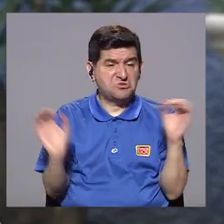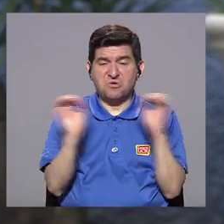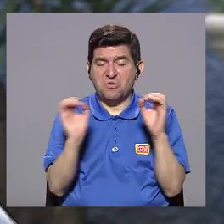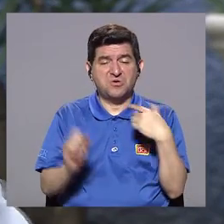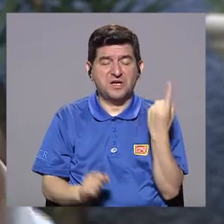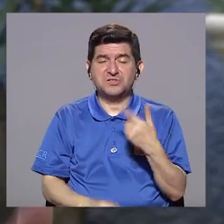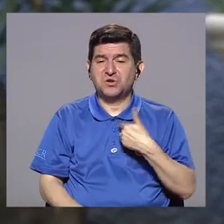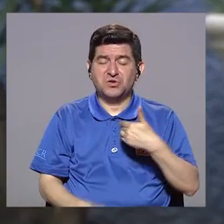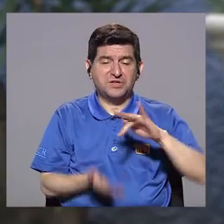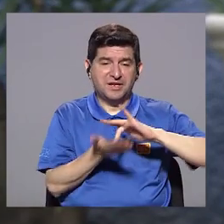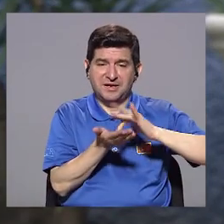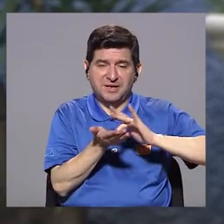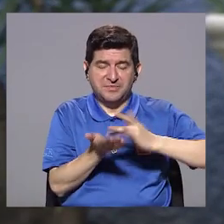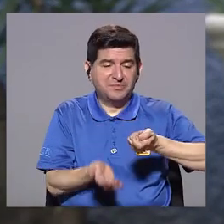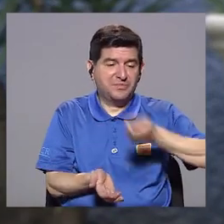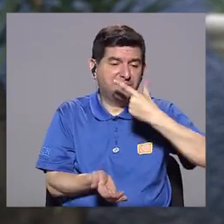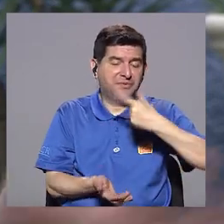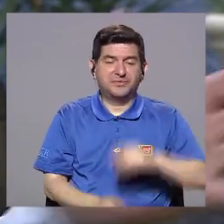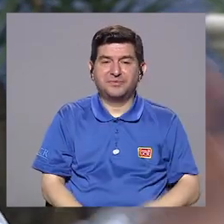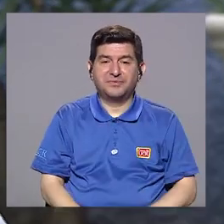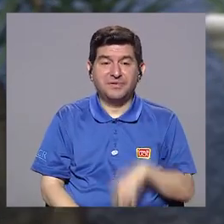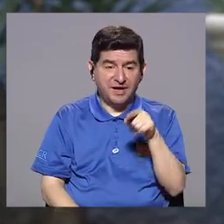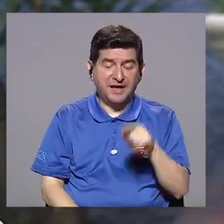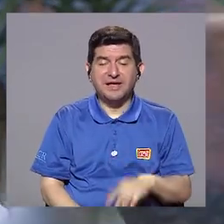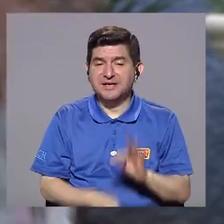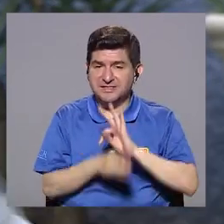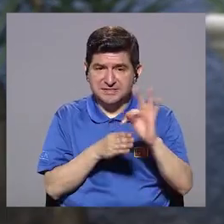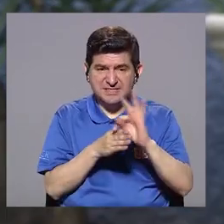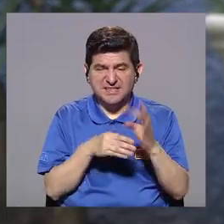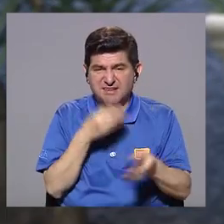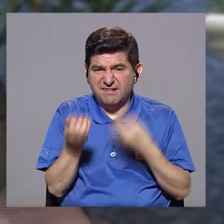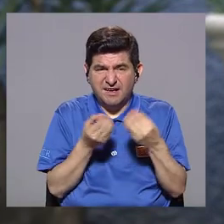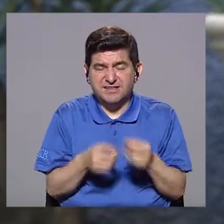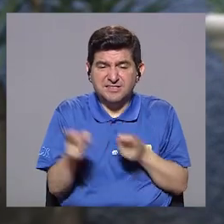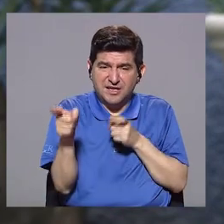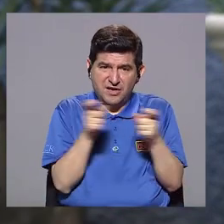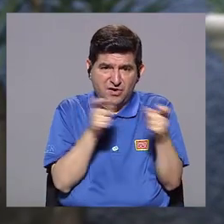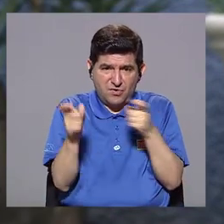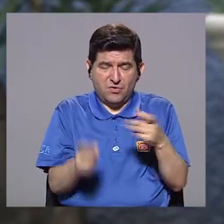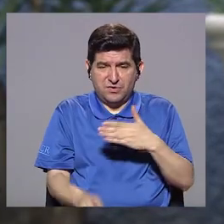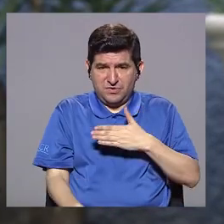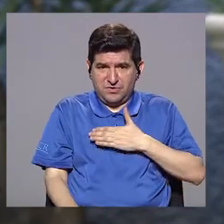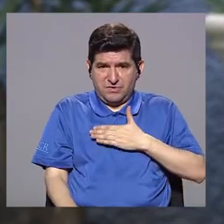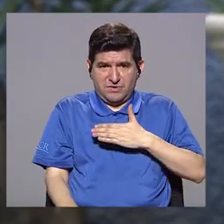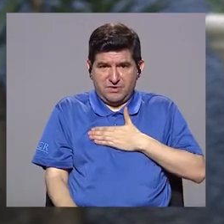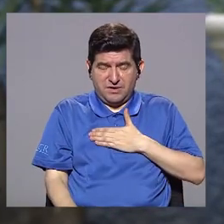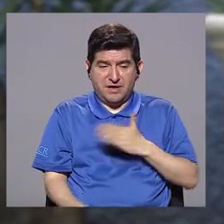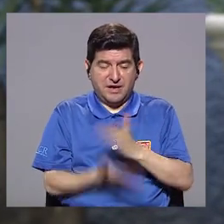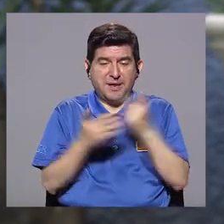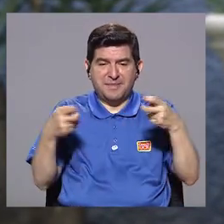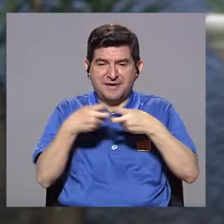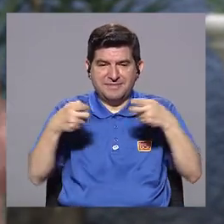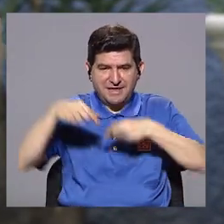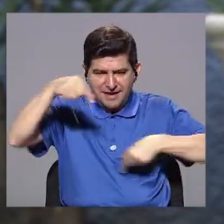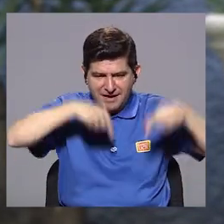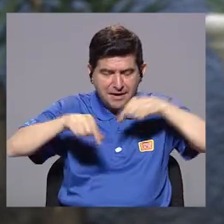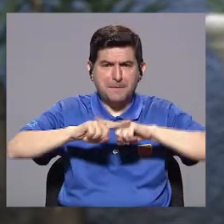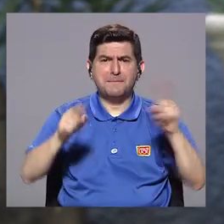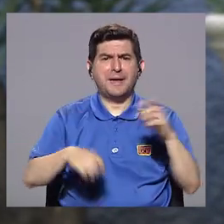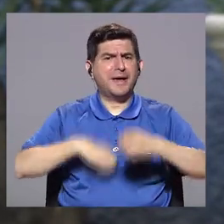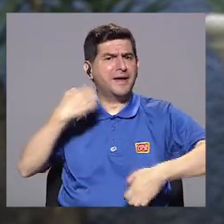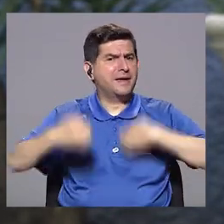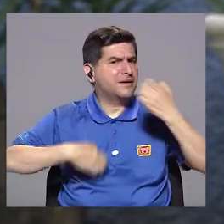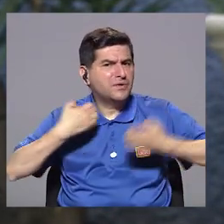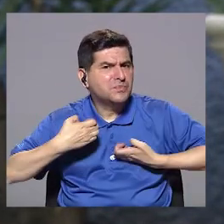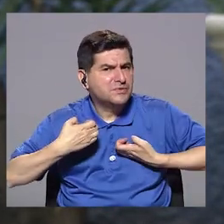nada con tener solamente un tratamiento farmacológico, porque el tratamiento farmacológico lo que va a hacer es regularme a mí la parte electroquímica, pero la parte